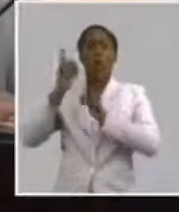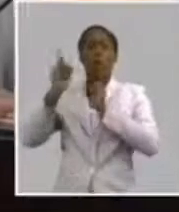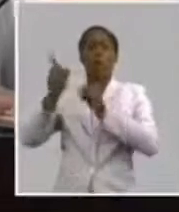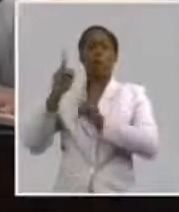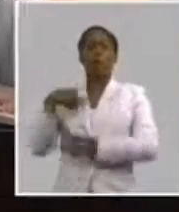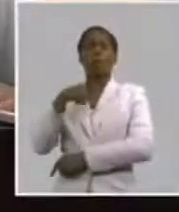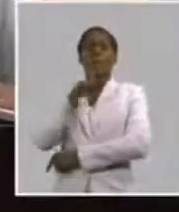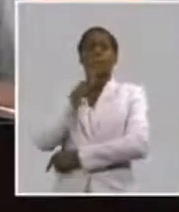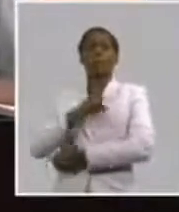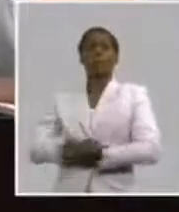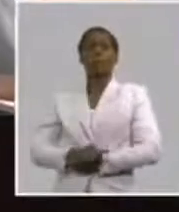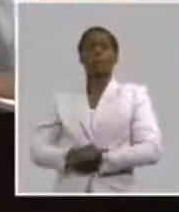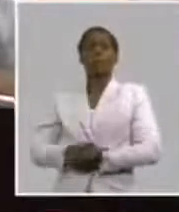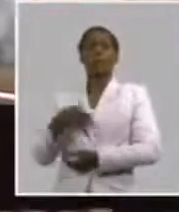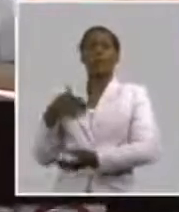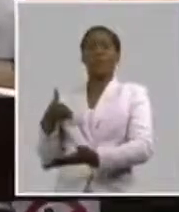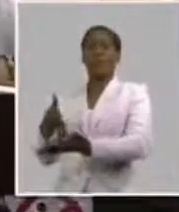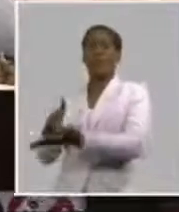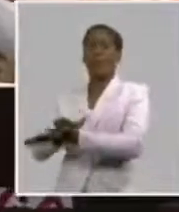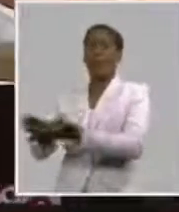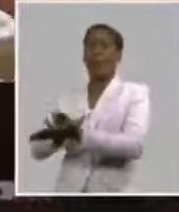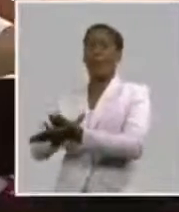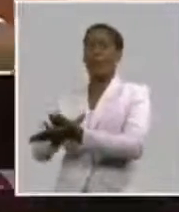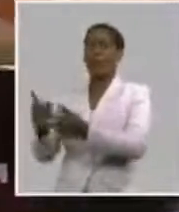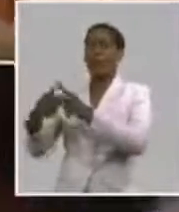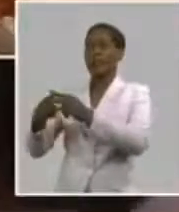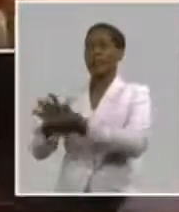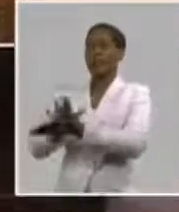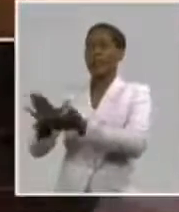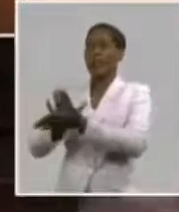ese va a ser un cuadro que va a frenar la solución de los problemas.